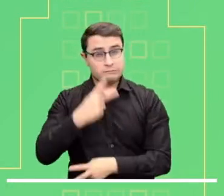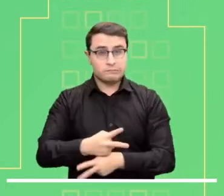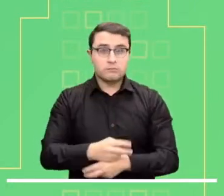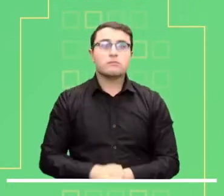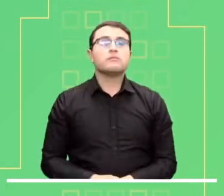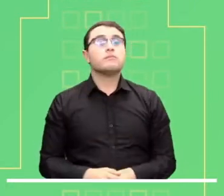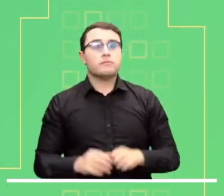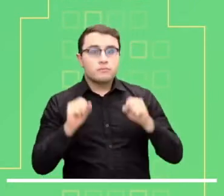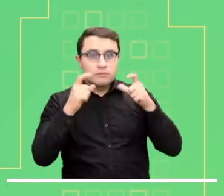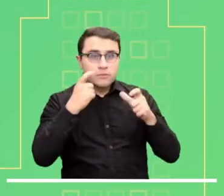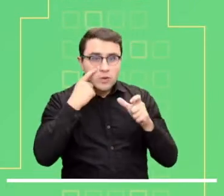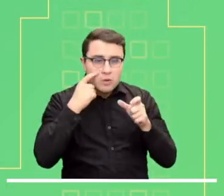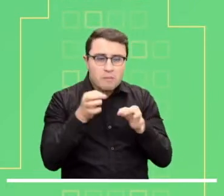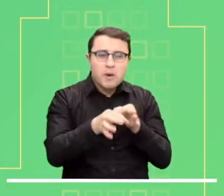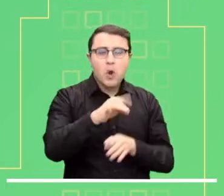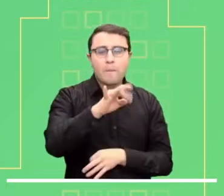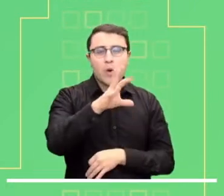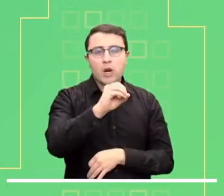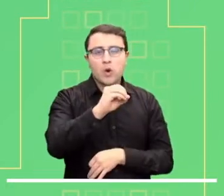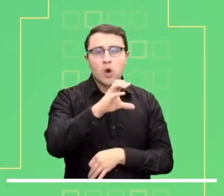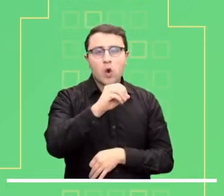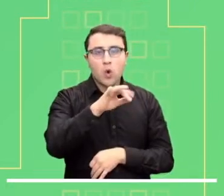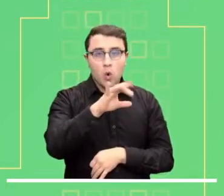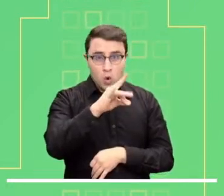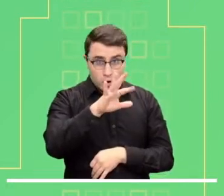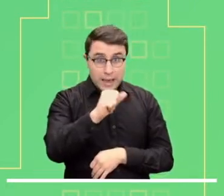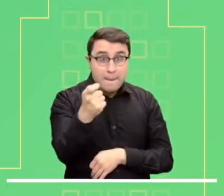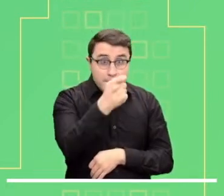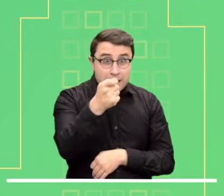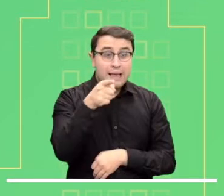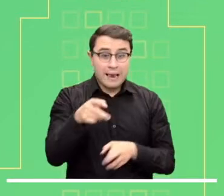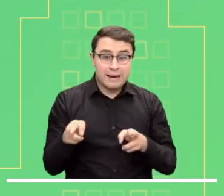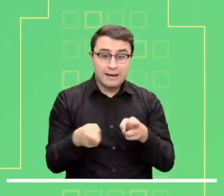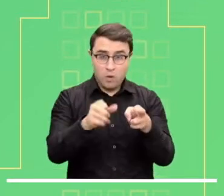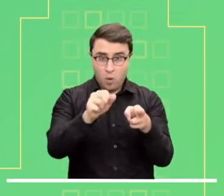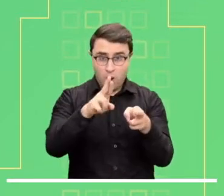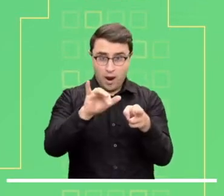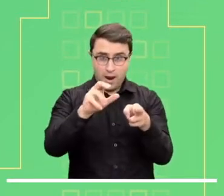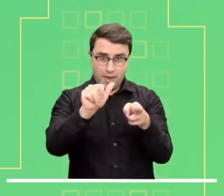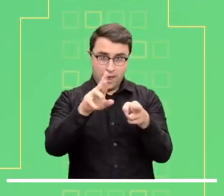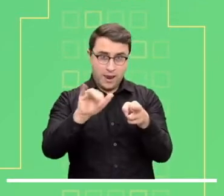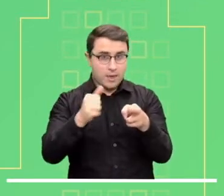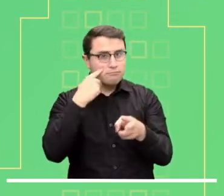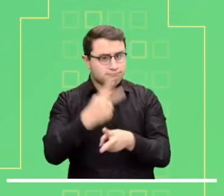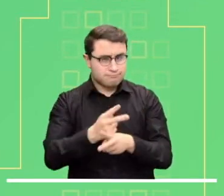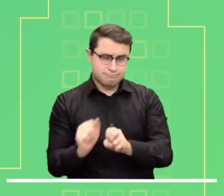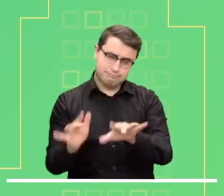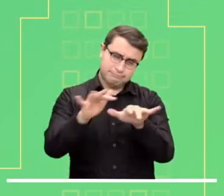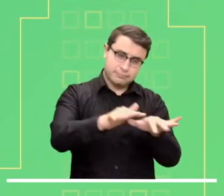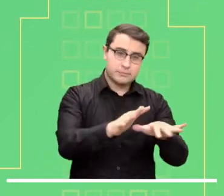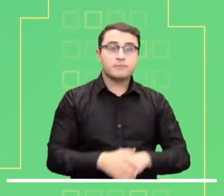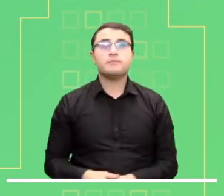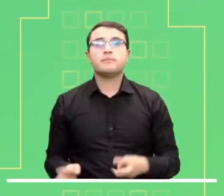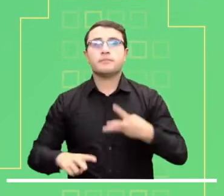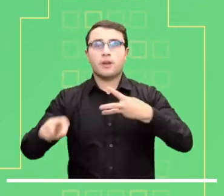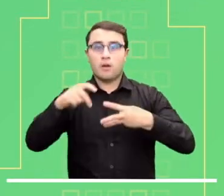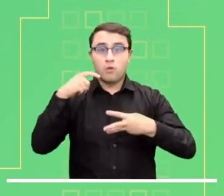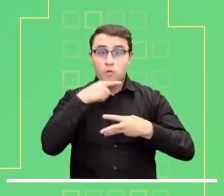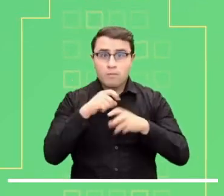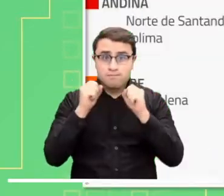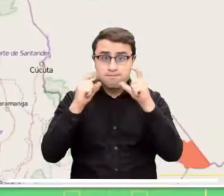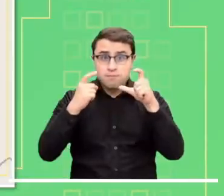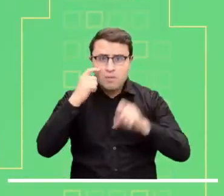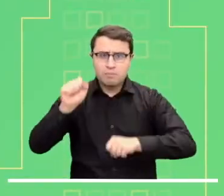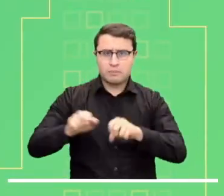Se recomienda atención en Bojayá, donde se reportan 98 familias afectadas. Alerta en Puerto Concordia, Meta, debido a las inundaciones